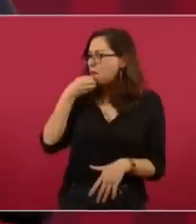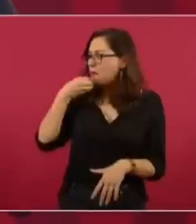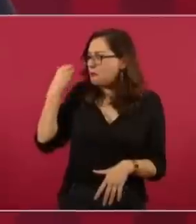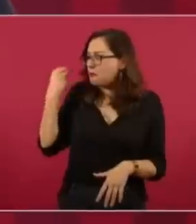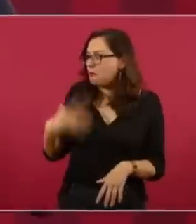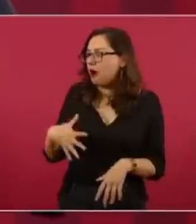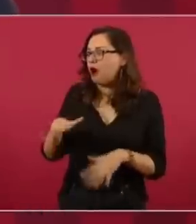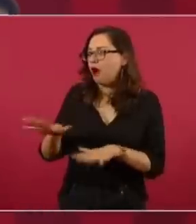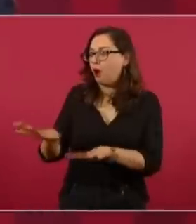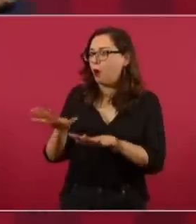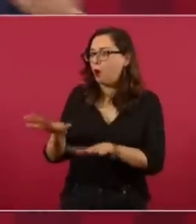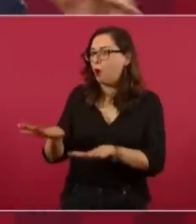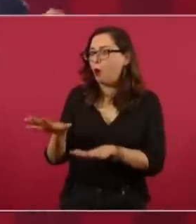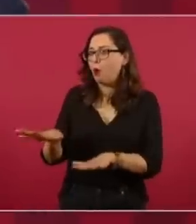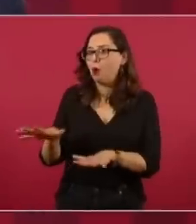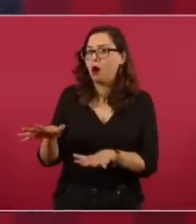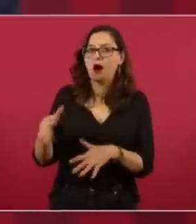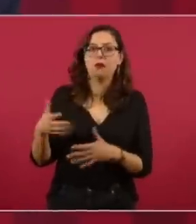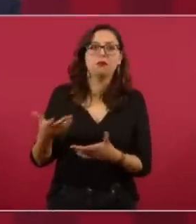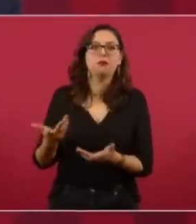a decir